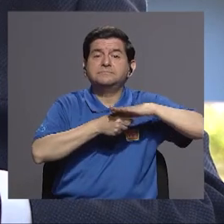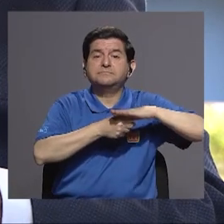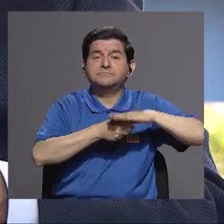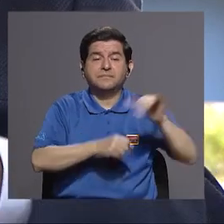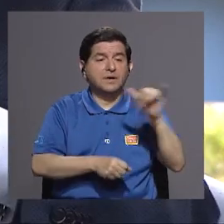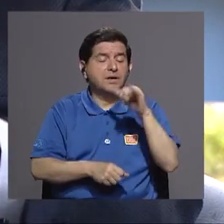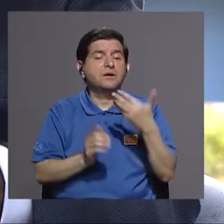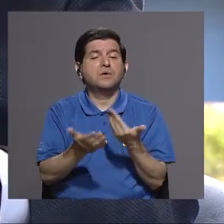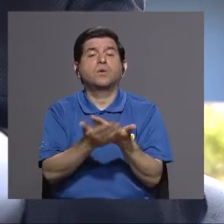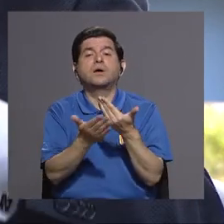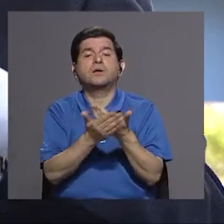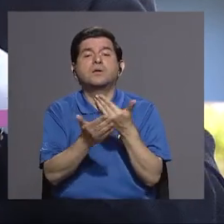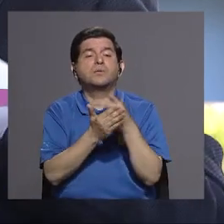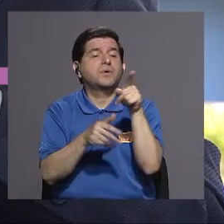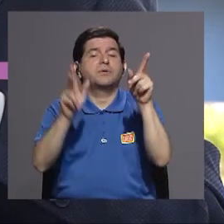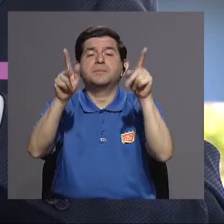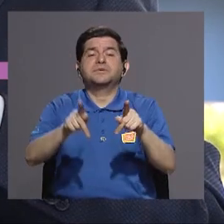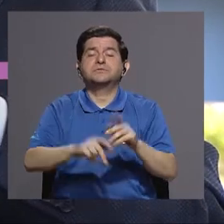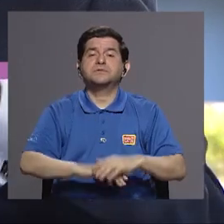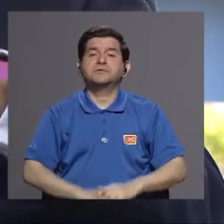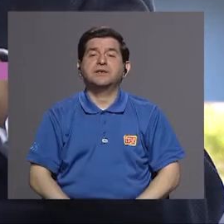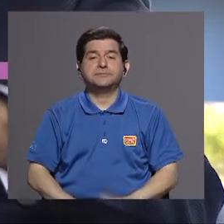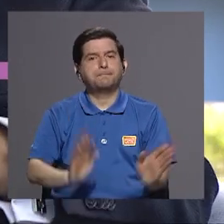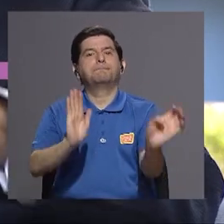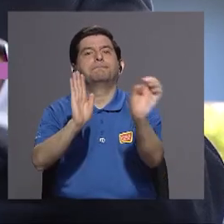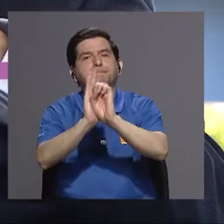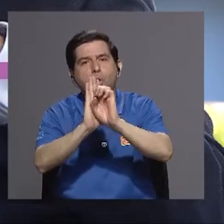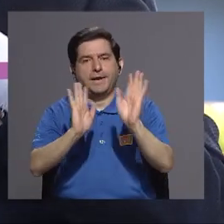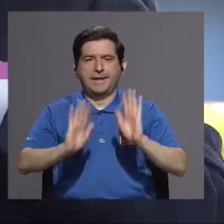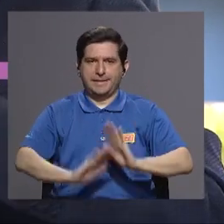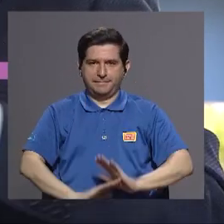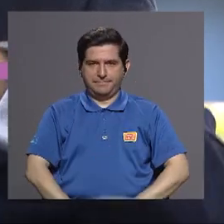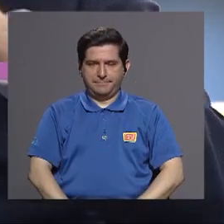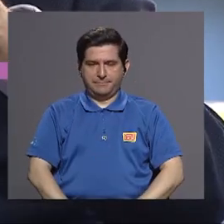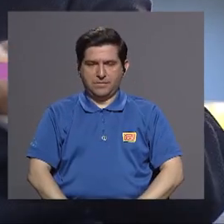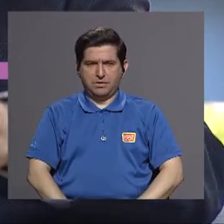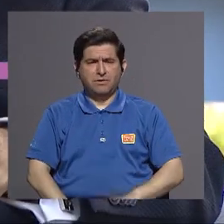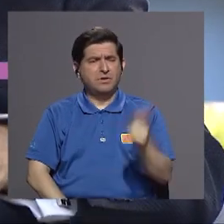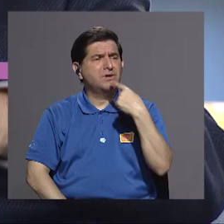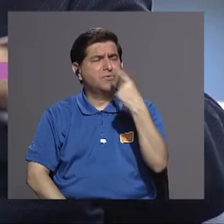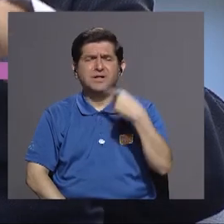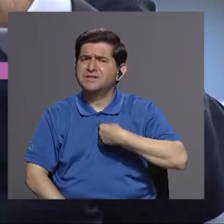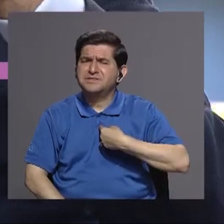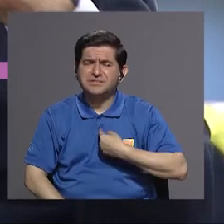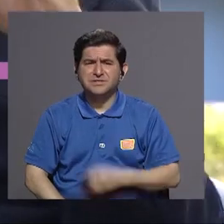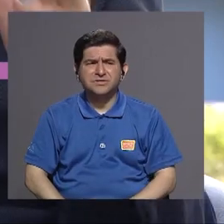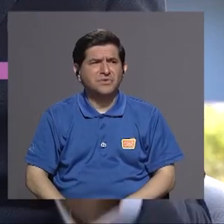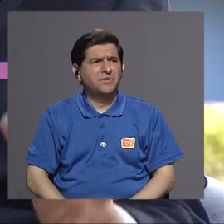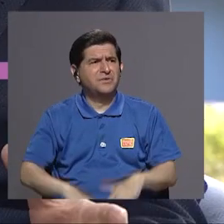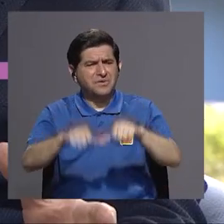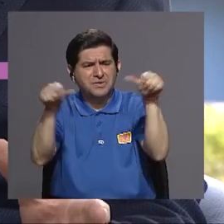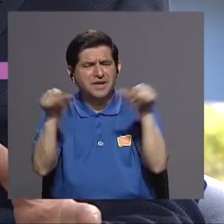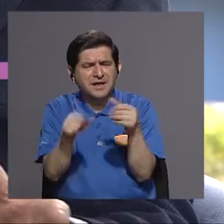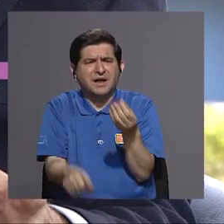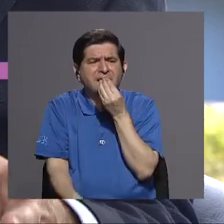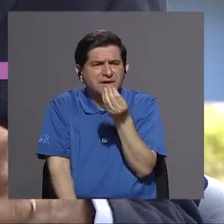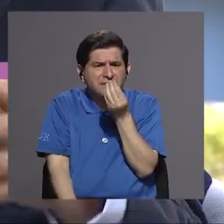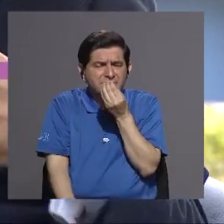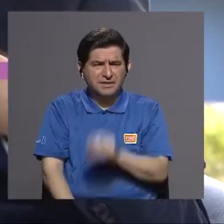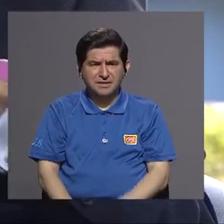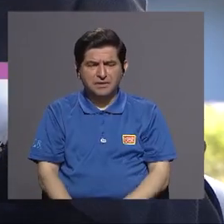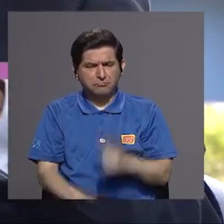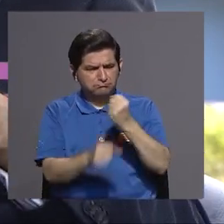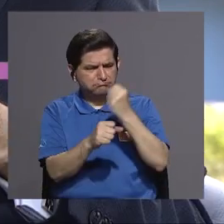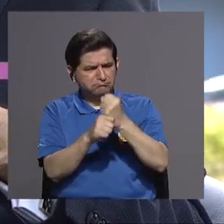como lo demuestran estas personas por ejemplo pero así podría decirle usted en el campo de la nutrición